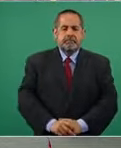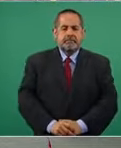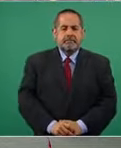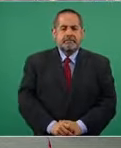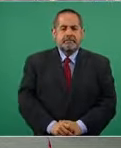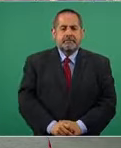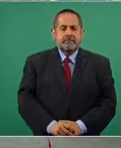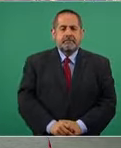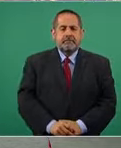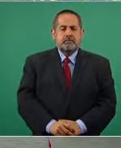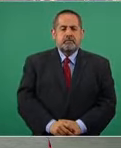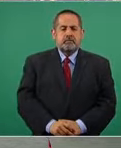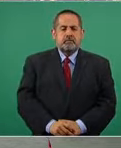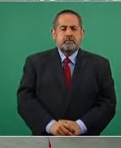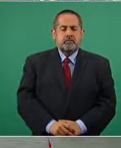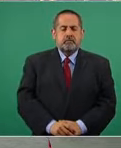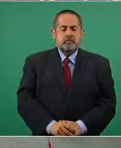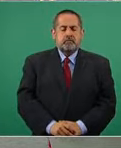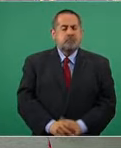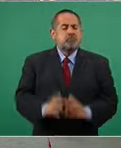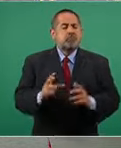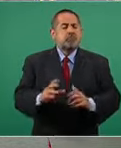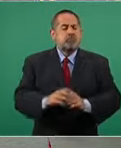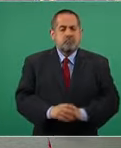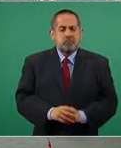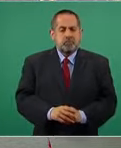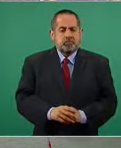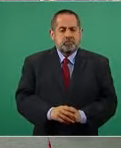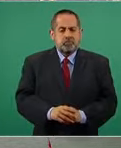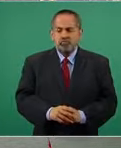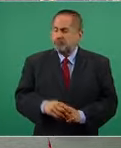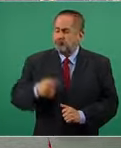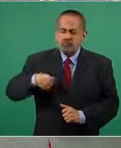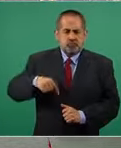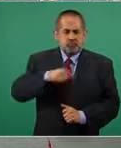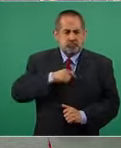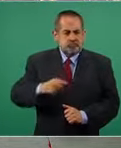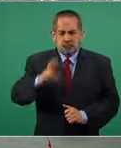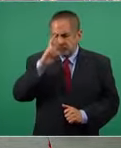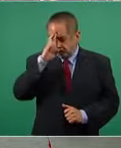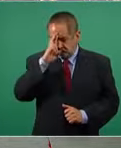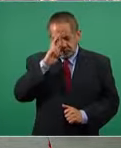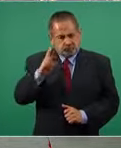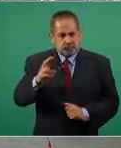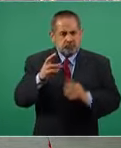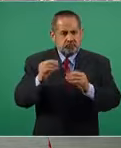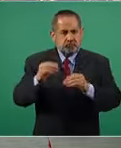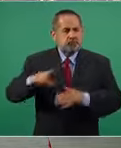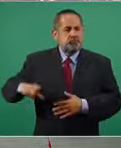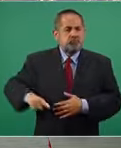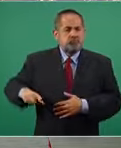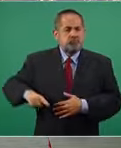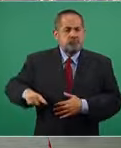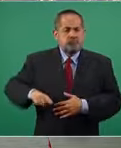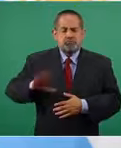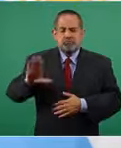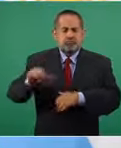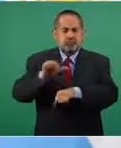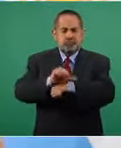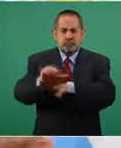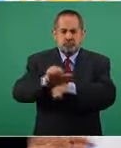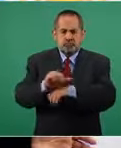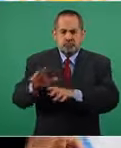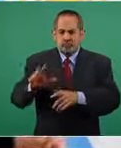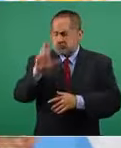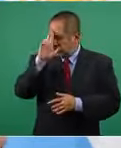bueno nosotros respetamos mucho al gobierno de Argentina